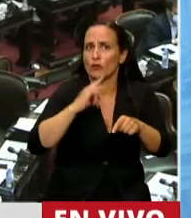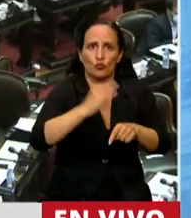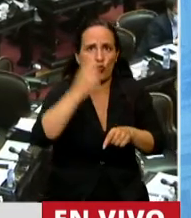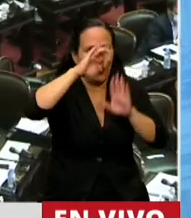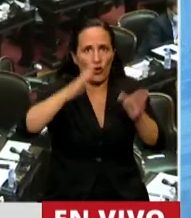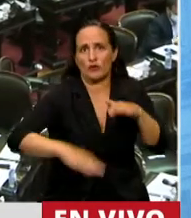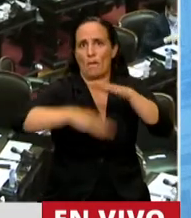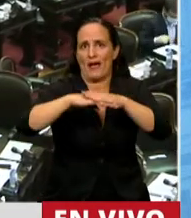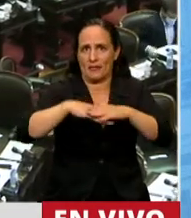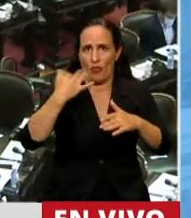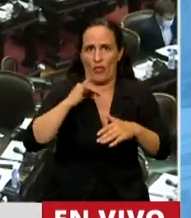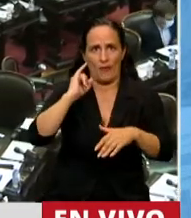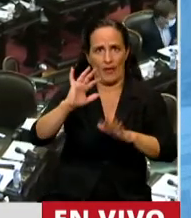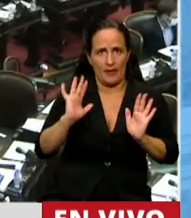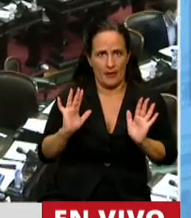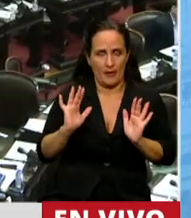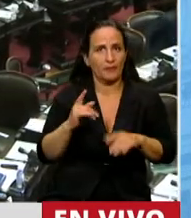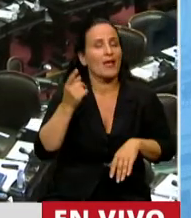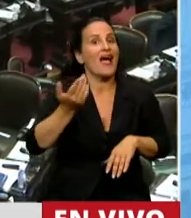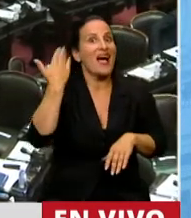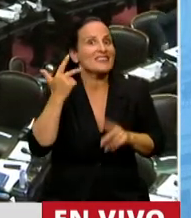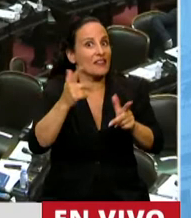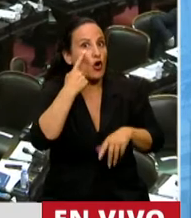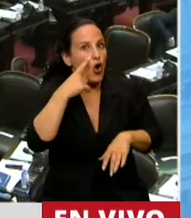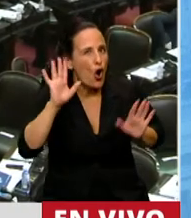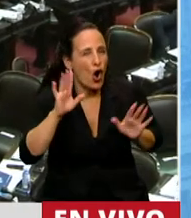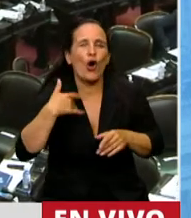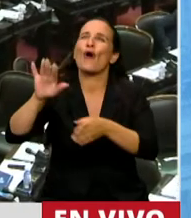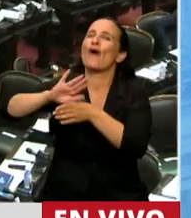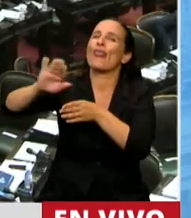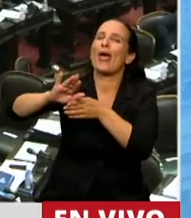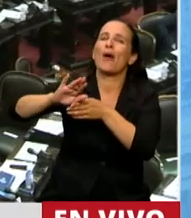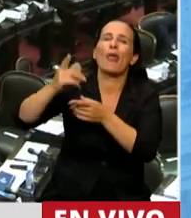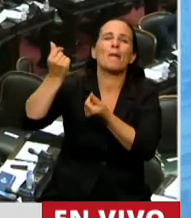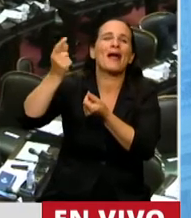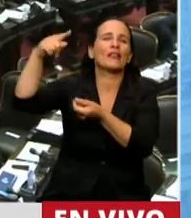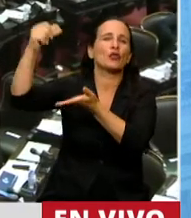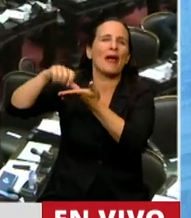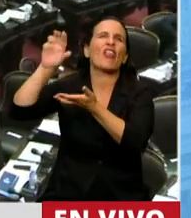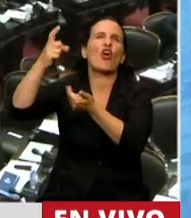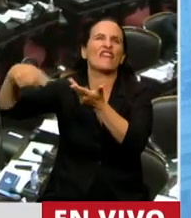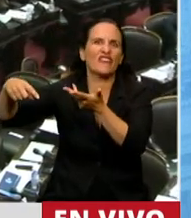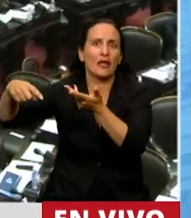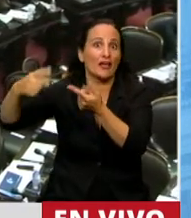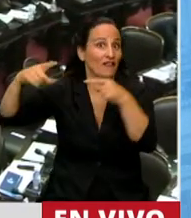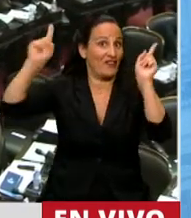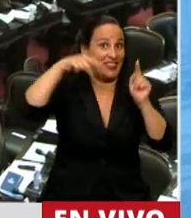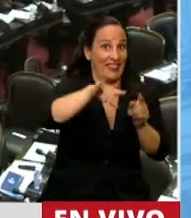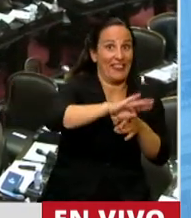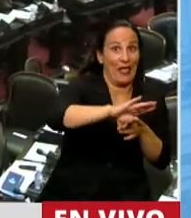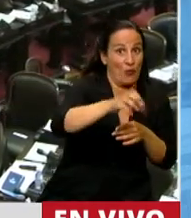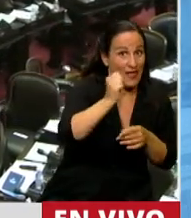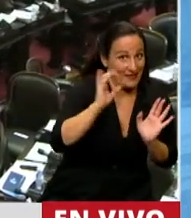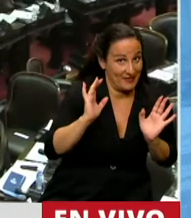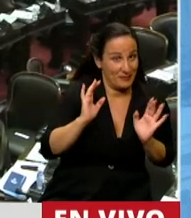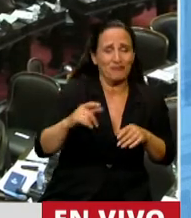Ayer se dijo también, aclaro, no es lo mismo endeudarse en pesos que en moneda extranjera. La historia de los argentinos y la historia